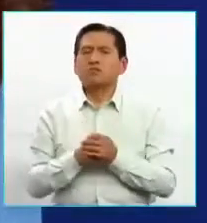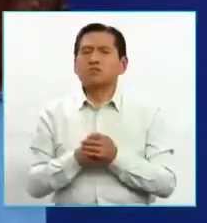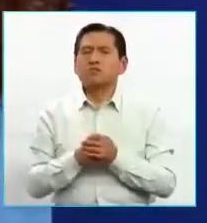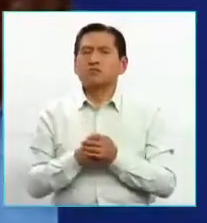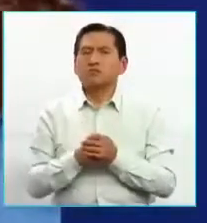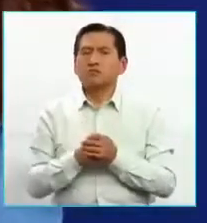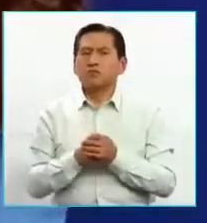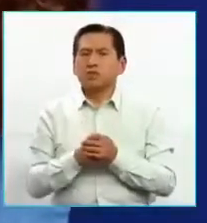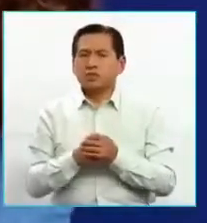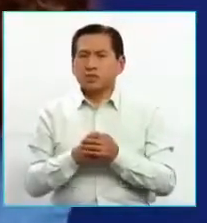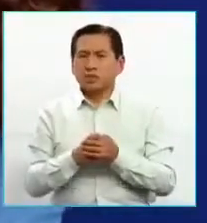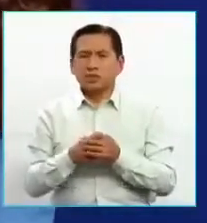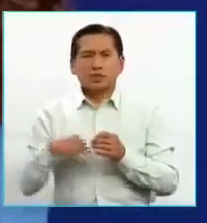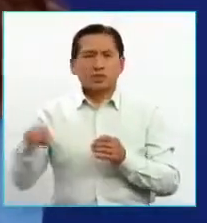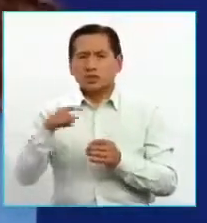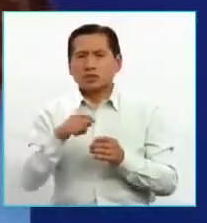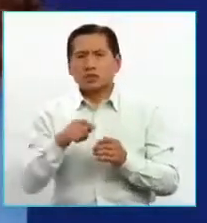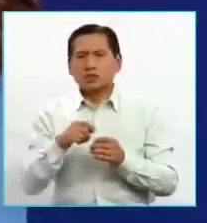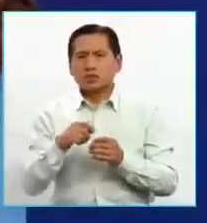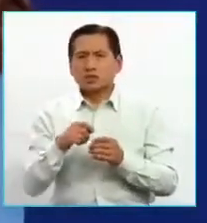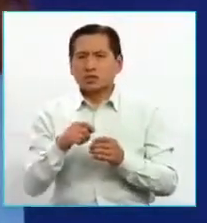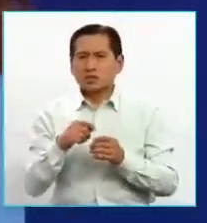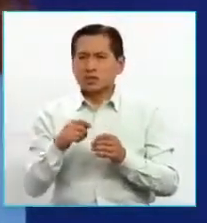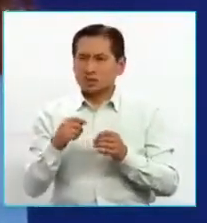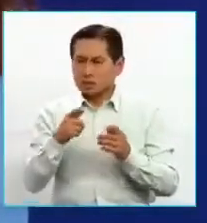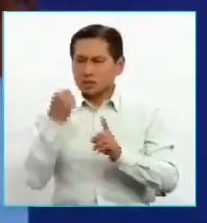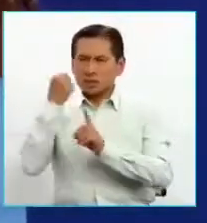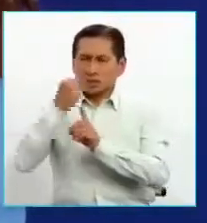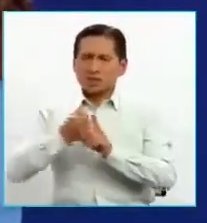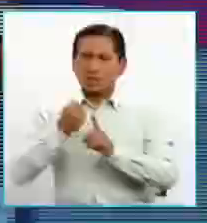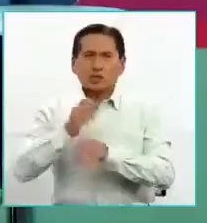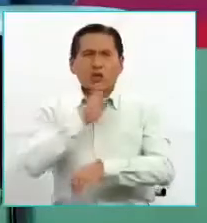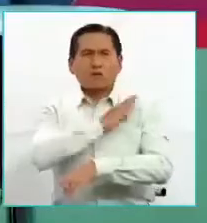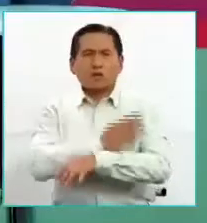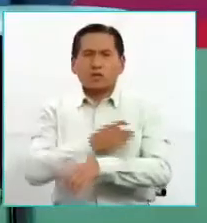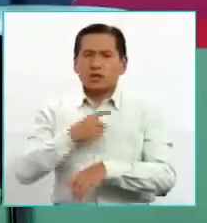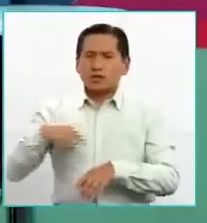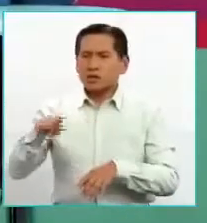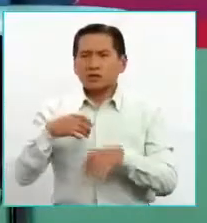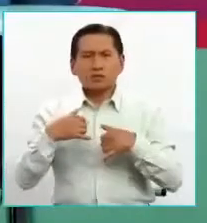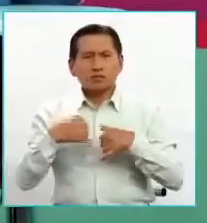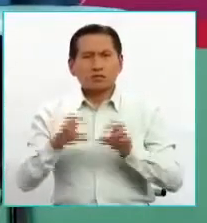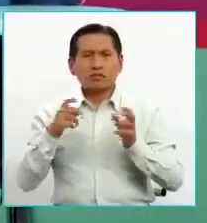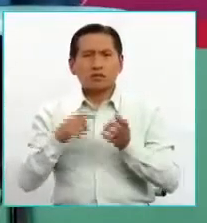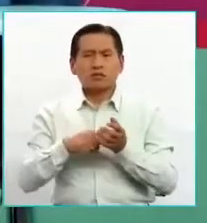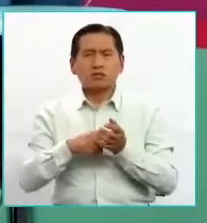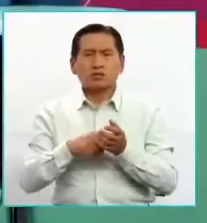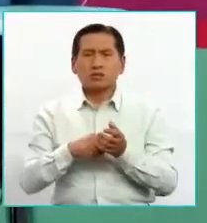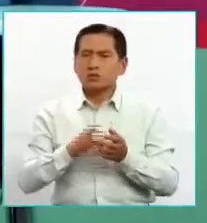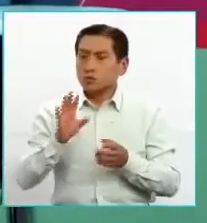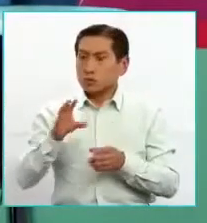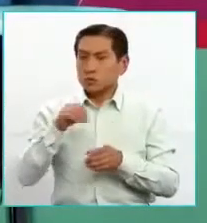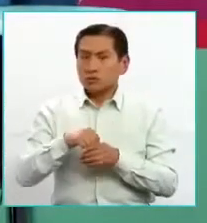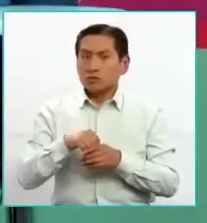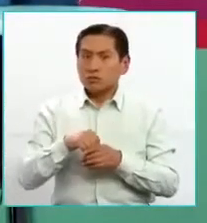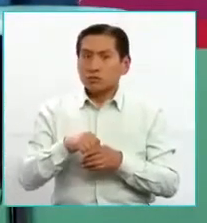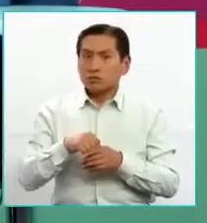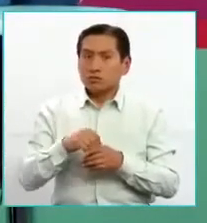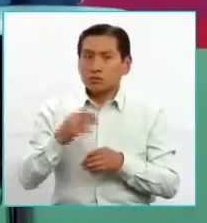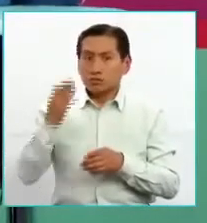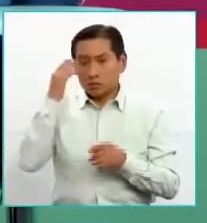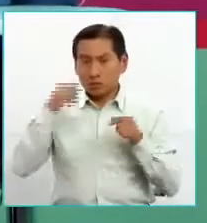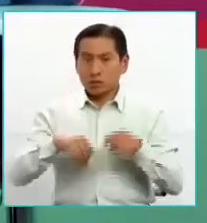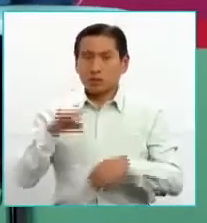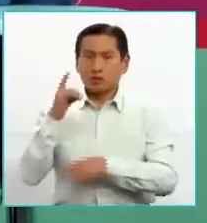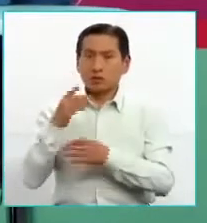lucha tan fuerte que han ofrecido y que siguen ofreciendo y que siguen haciendo desde la historia también, tomando en cuenta de nuestro